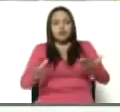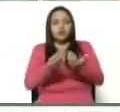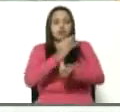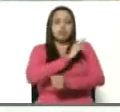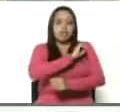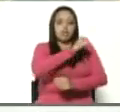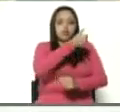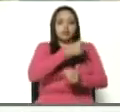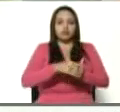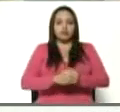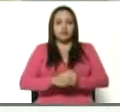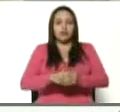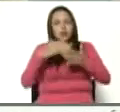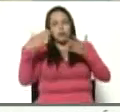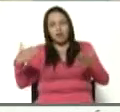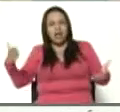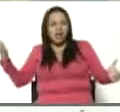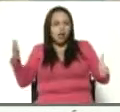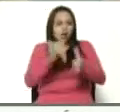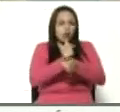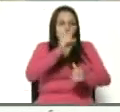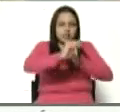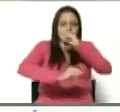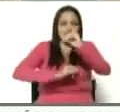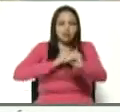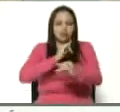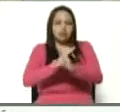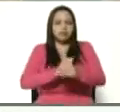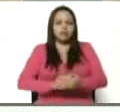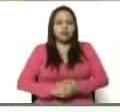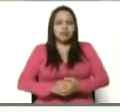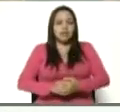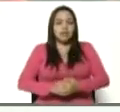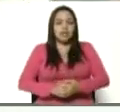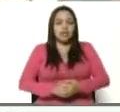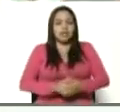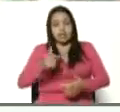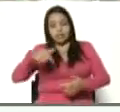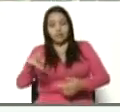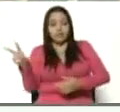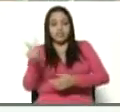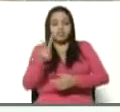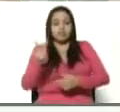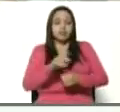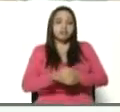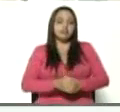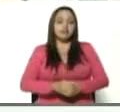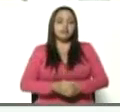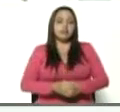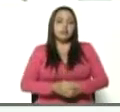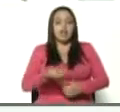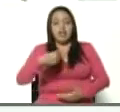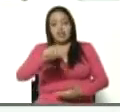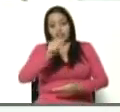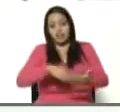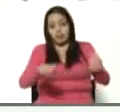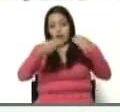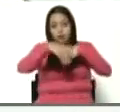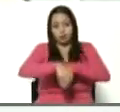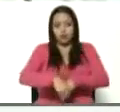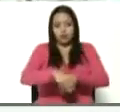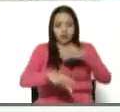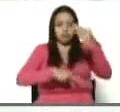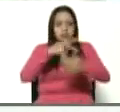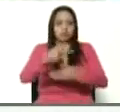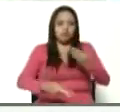ejecutivo. Un gran logro internacional de la República Bolivariana de Venezuela, la firma del acuerdo con el